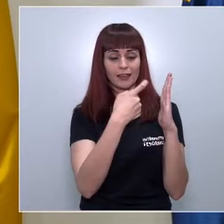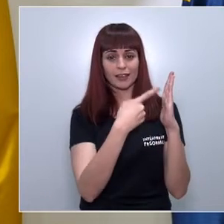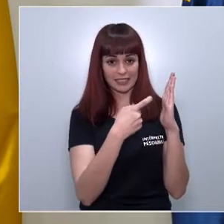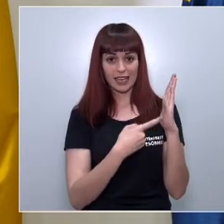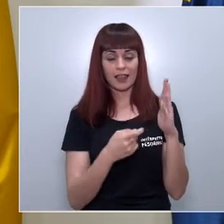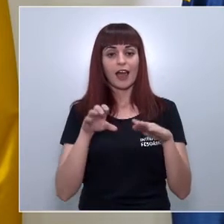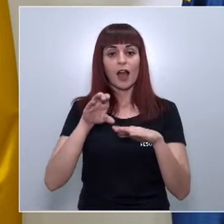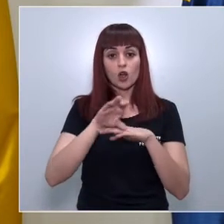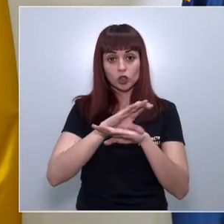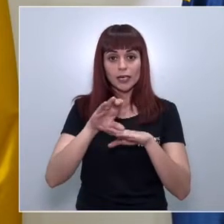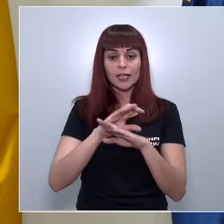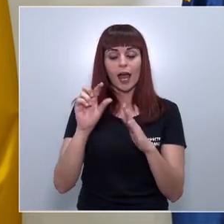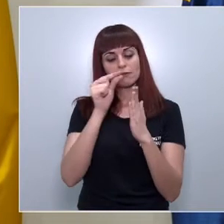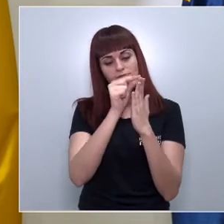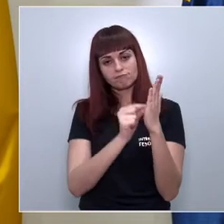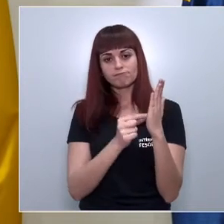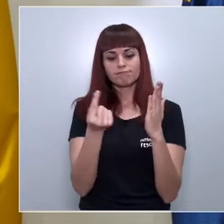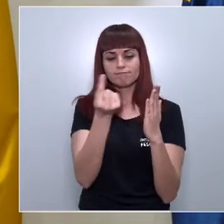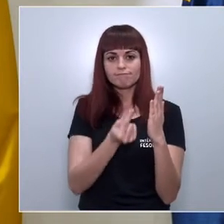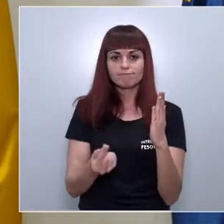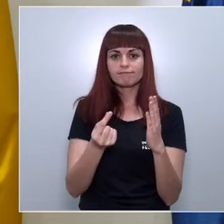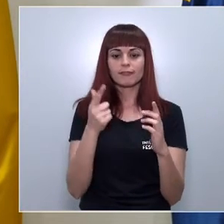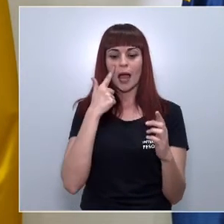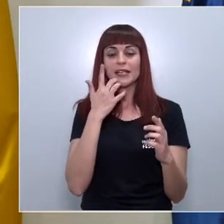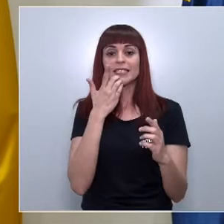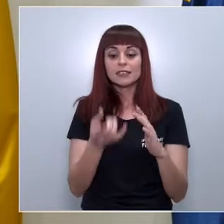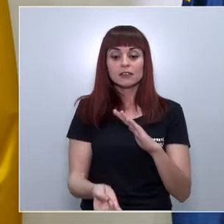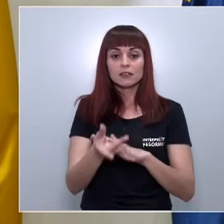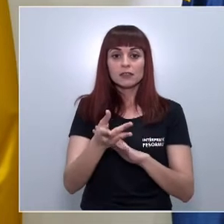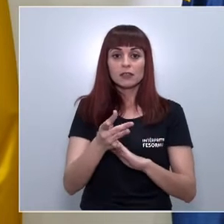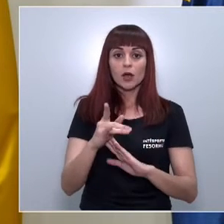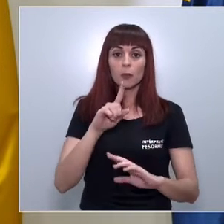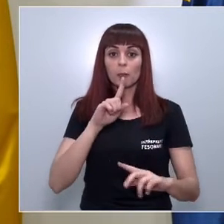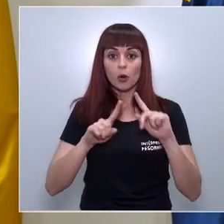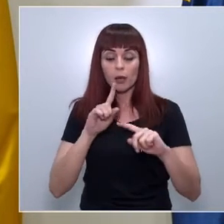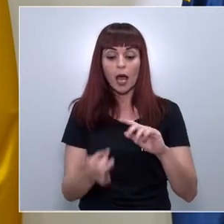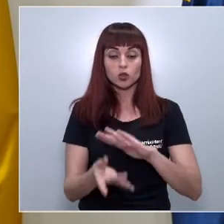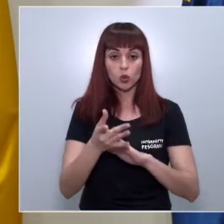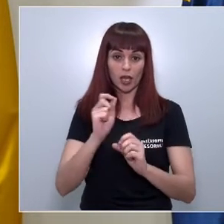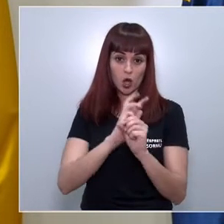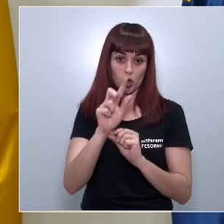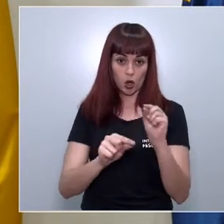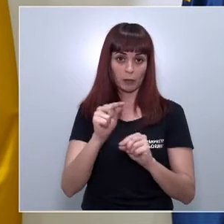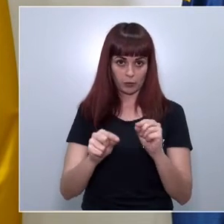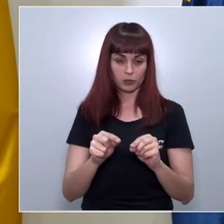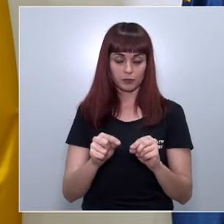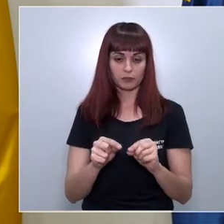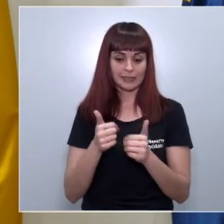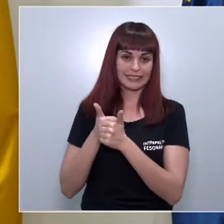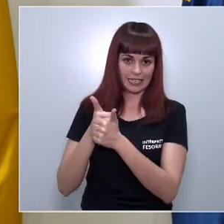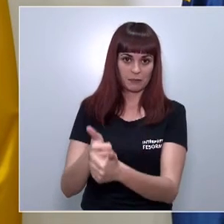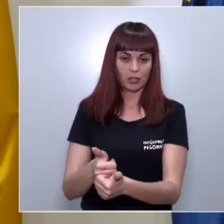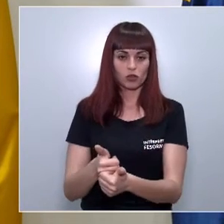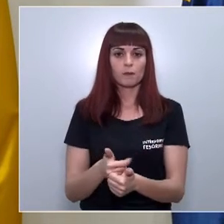la consejería ha diseñado un sistema de monitorización y alerta ante cualquier incidencia que conocemos como alerta COVID. Los equipos de atención primaria notifican a